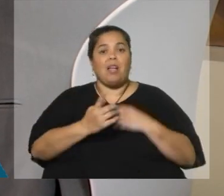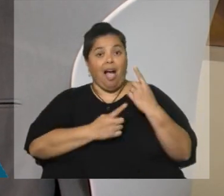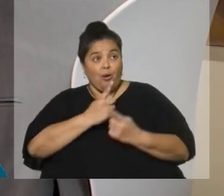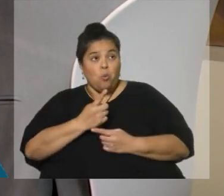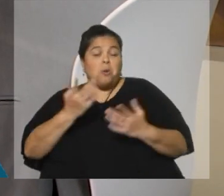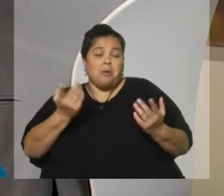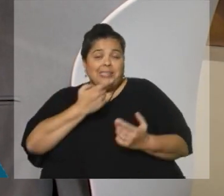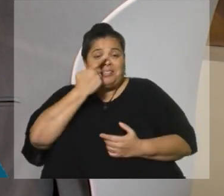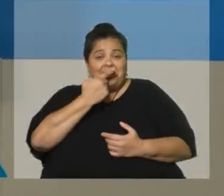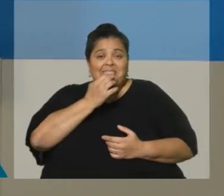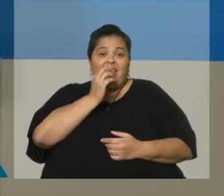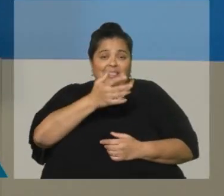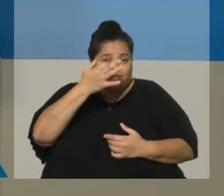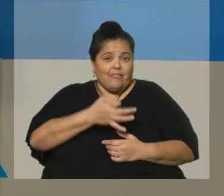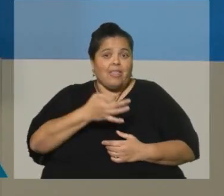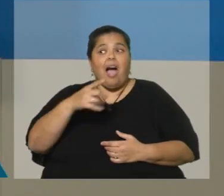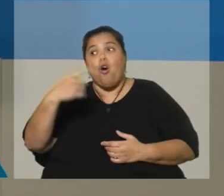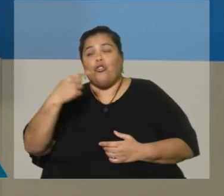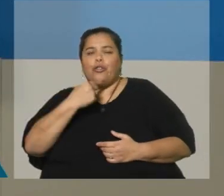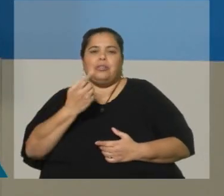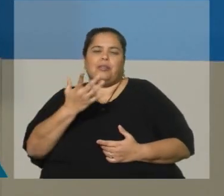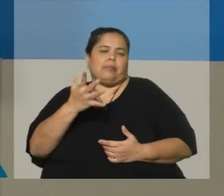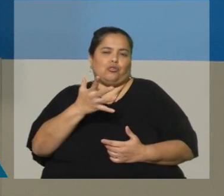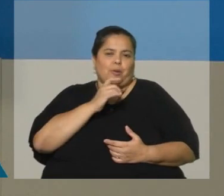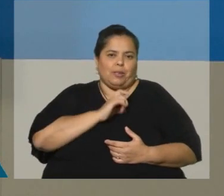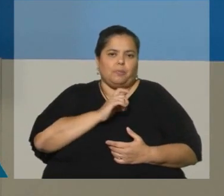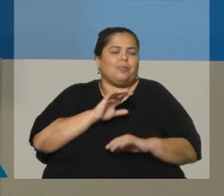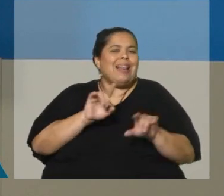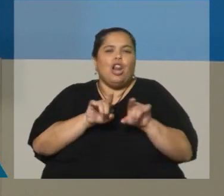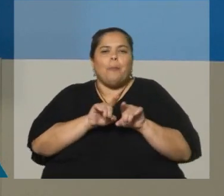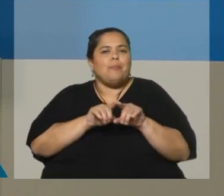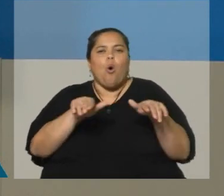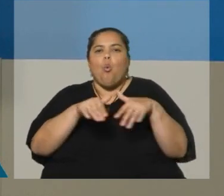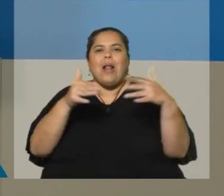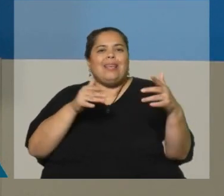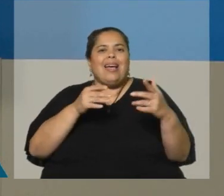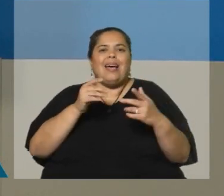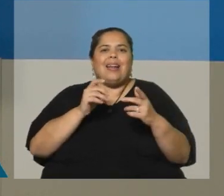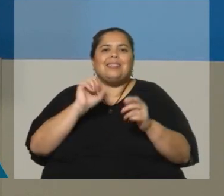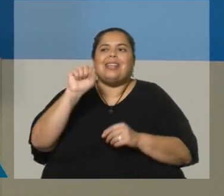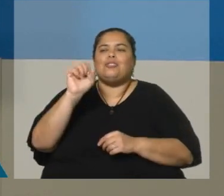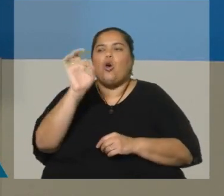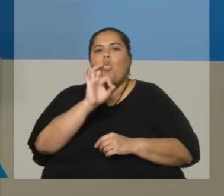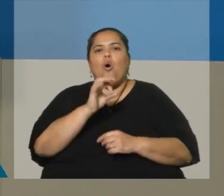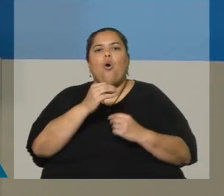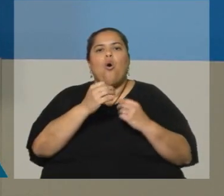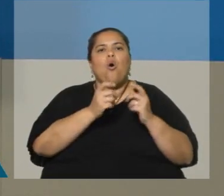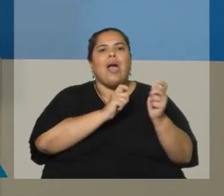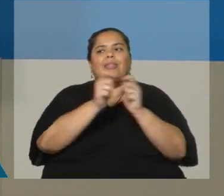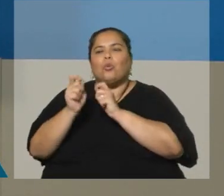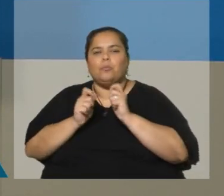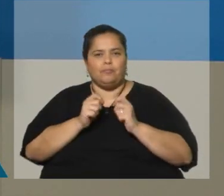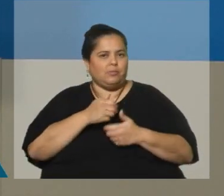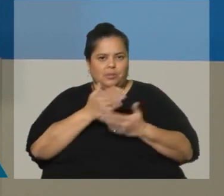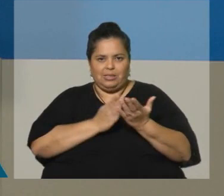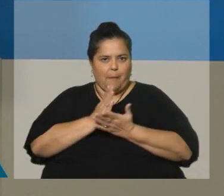la verdad, digamos. A ver, como en cualquier relevamiento que hace el Instituto Nacional de Estadística, digamos, la encuesta continua de hogares,